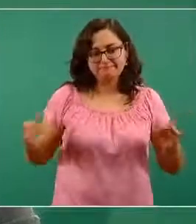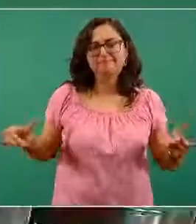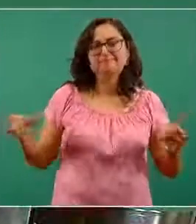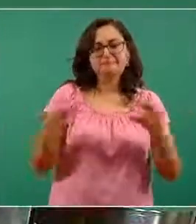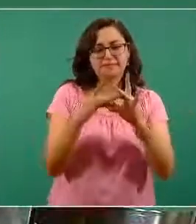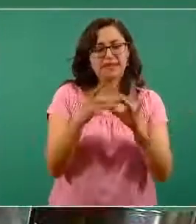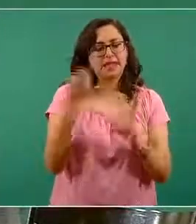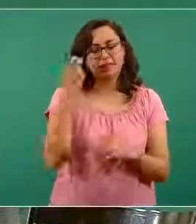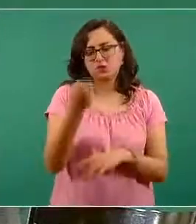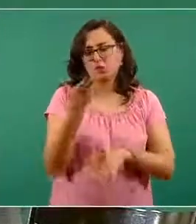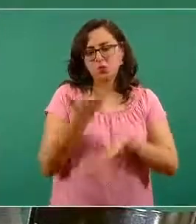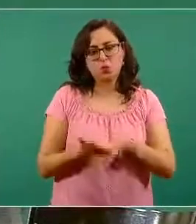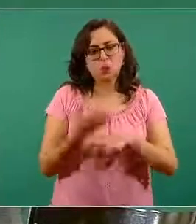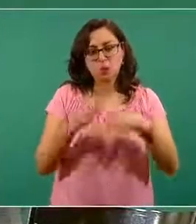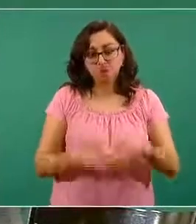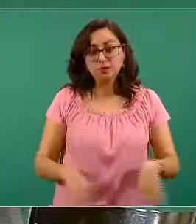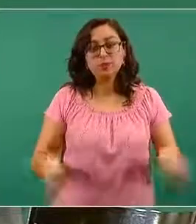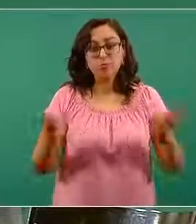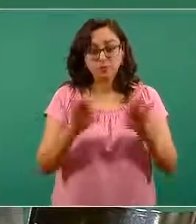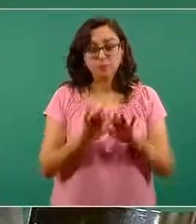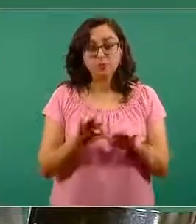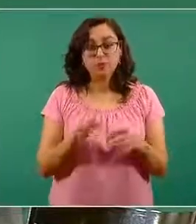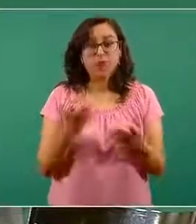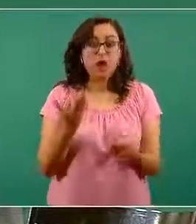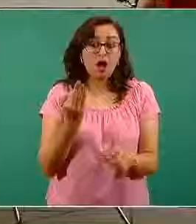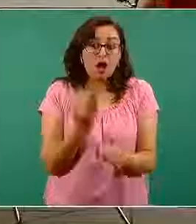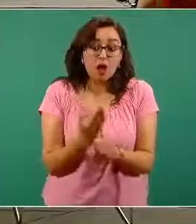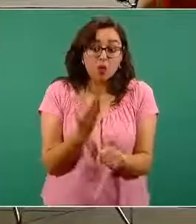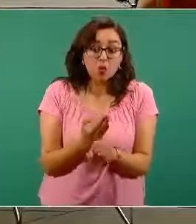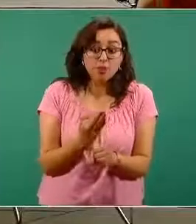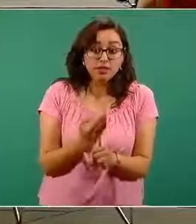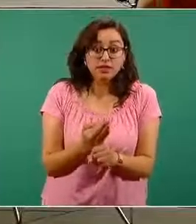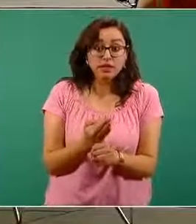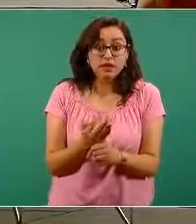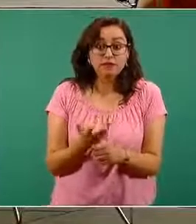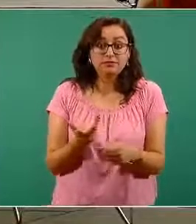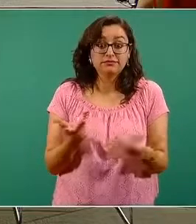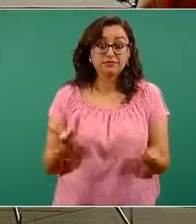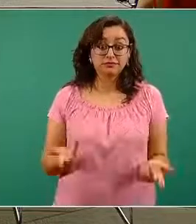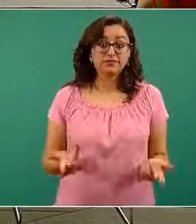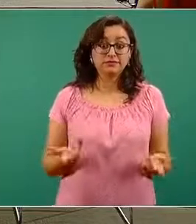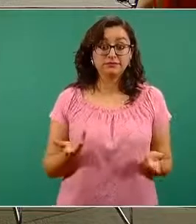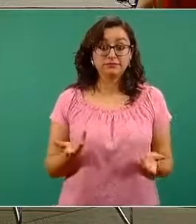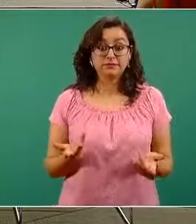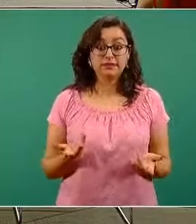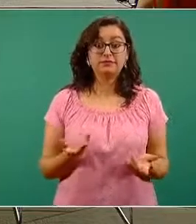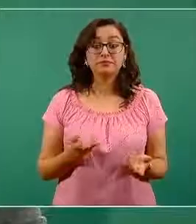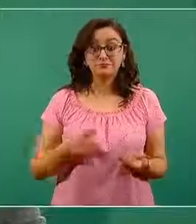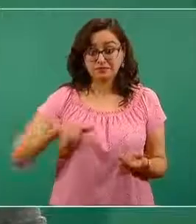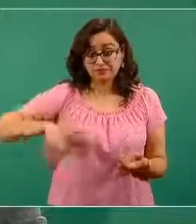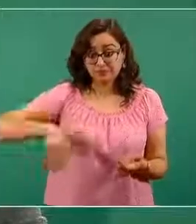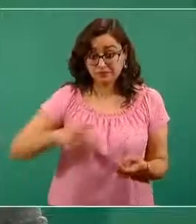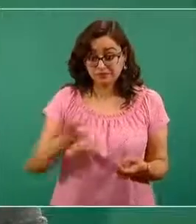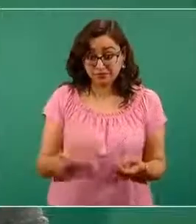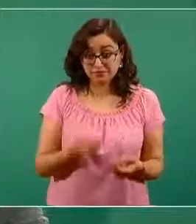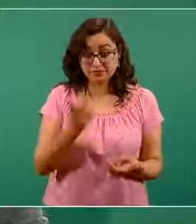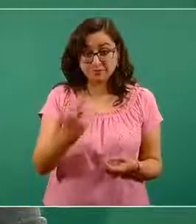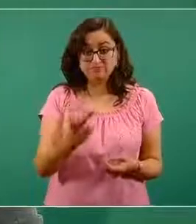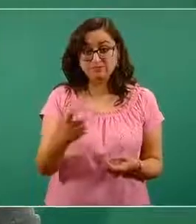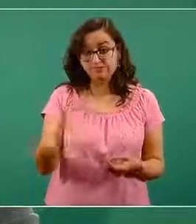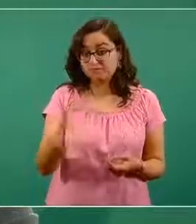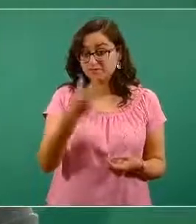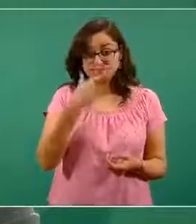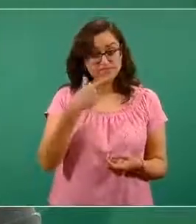basada en evidencias es básica. Entonces, por lo pronto, como bien dice la pregunta que hace Arturo, no